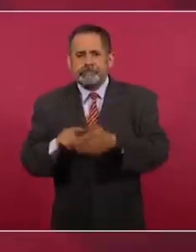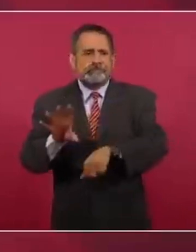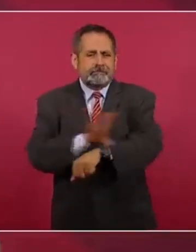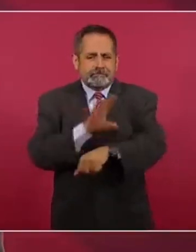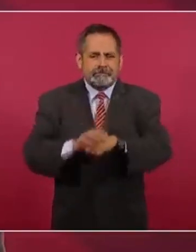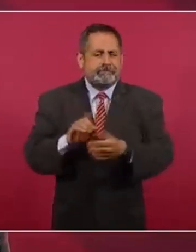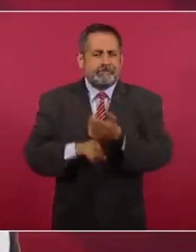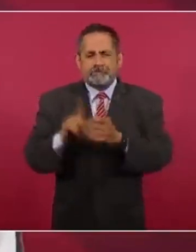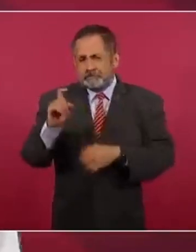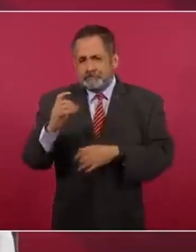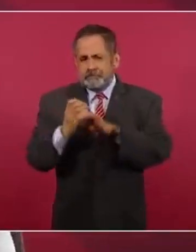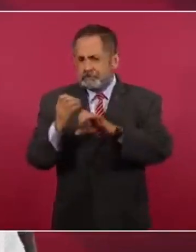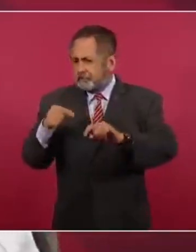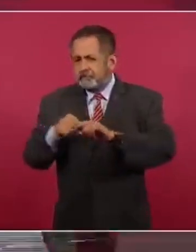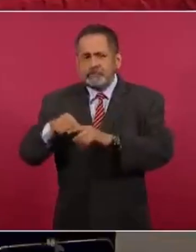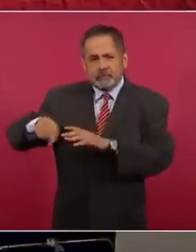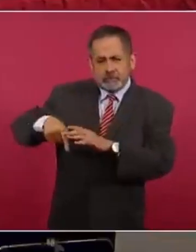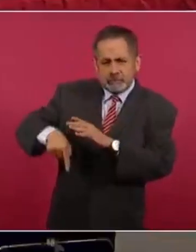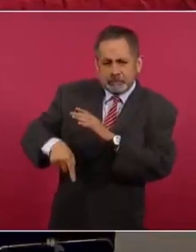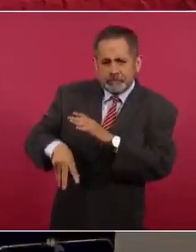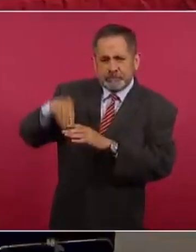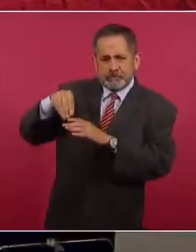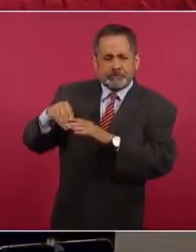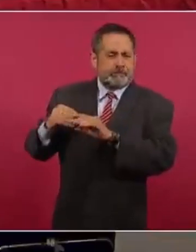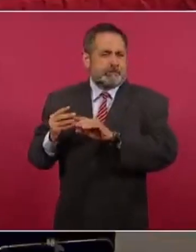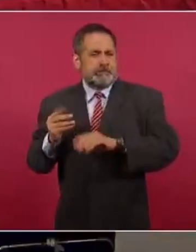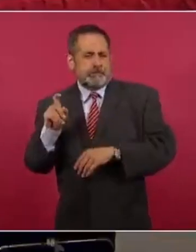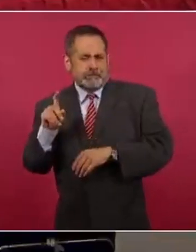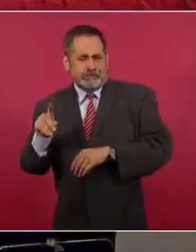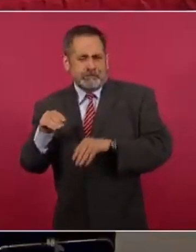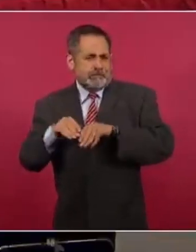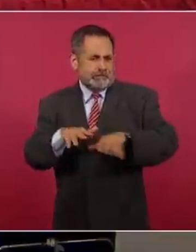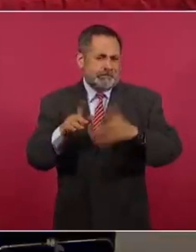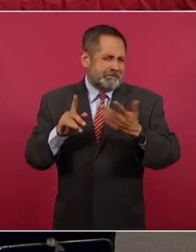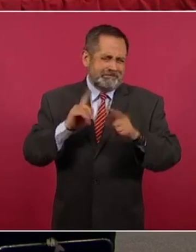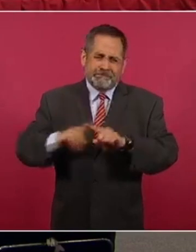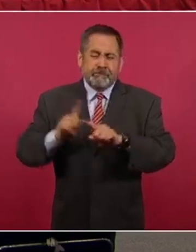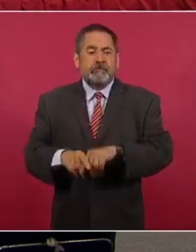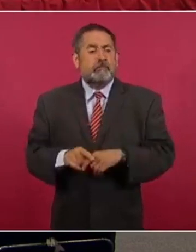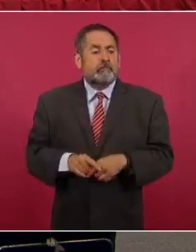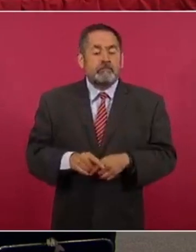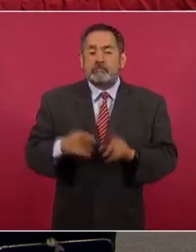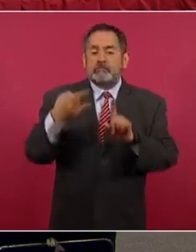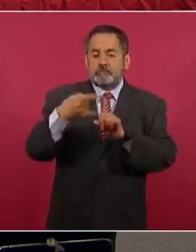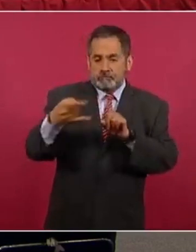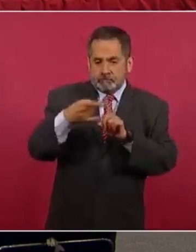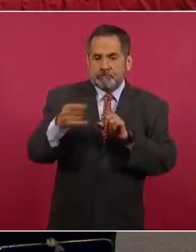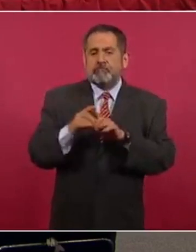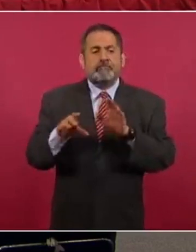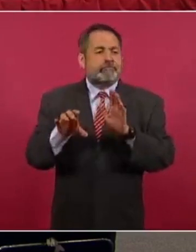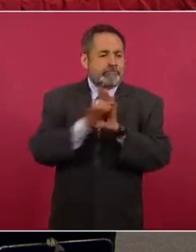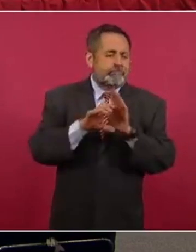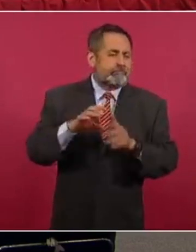tienen que ver con pozos, cisternas y demás. El cambio de mobiliario y cambio de puertas. Había unidades